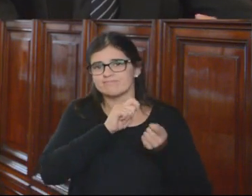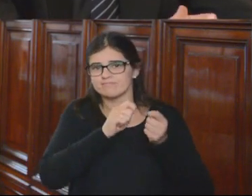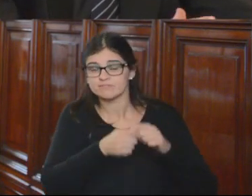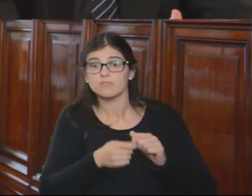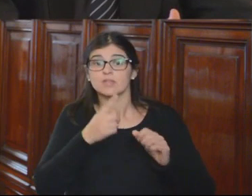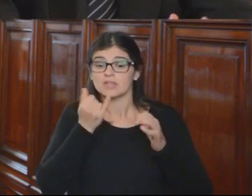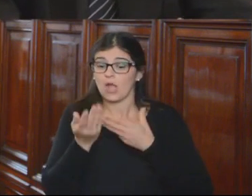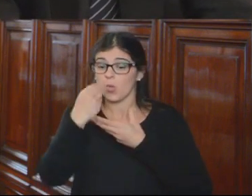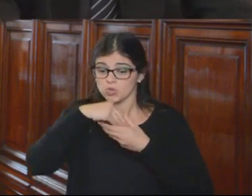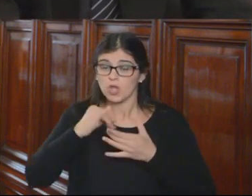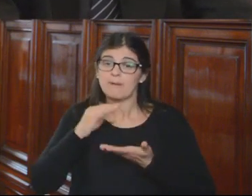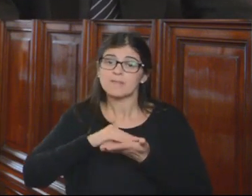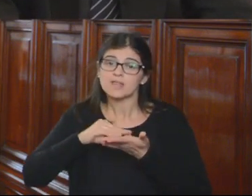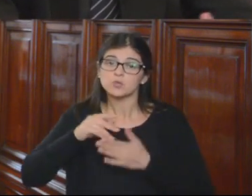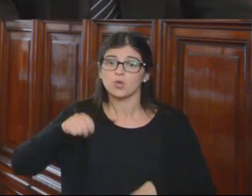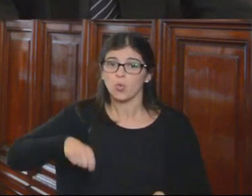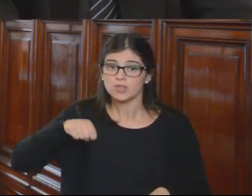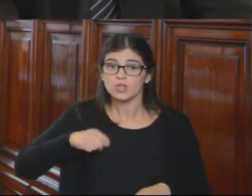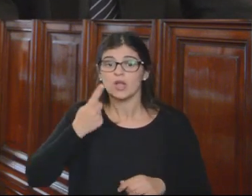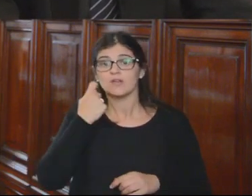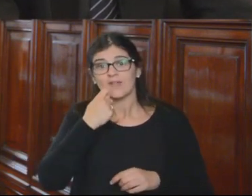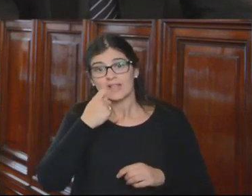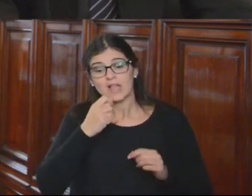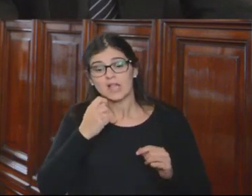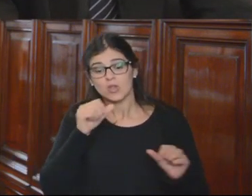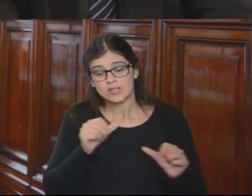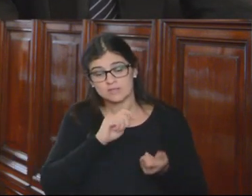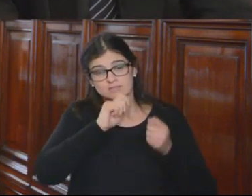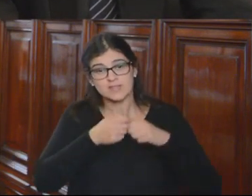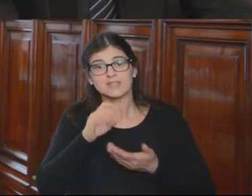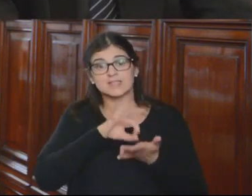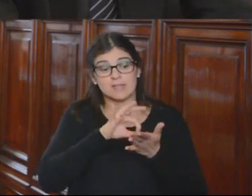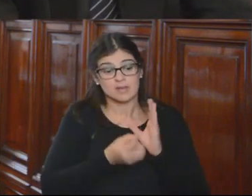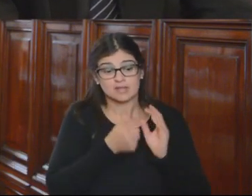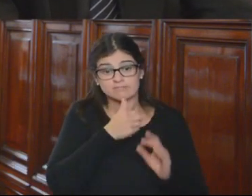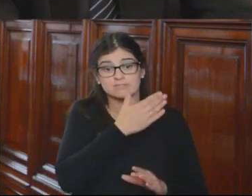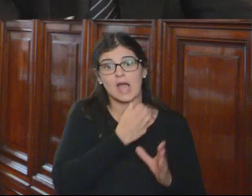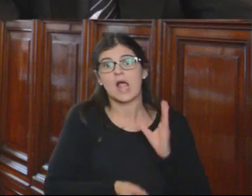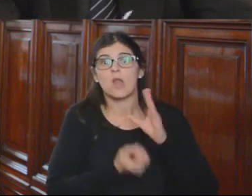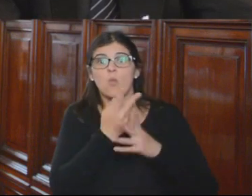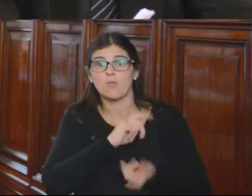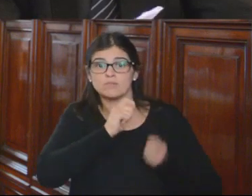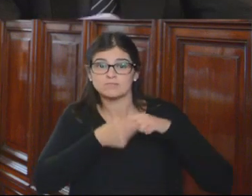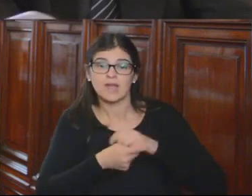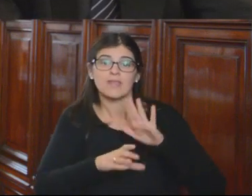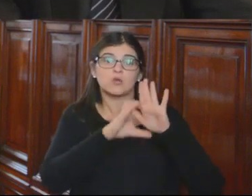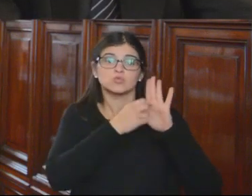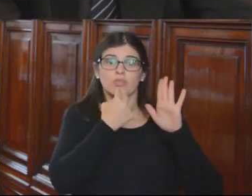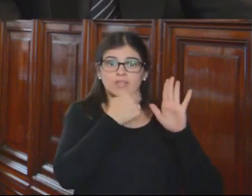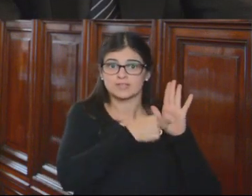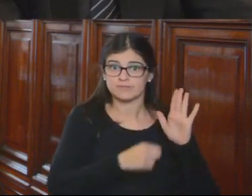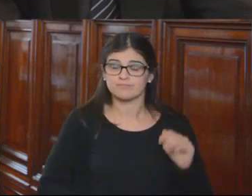incluyendo la Administración de Justicia, debiendo transitar del antiguo sistema al nuevo sistema establecido en la Constitución.